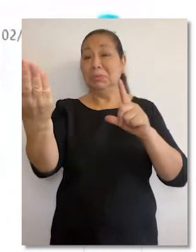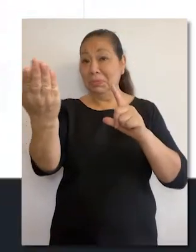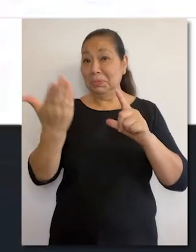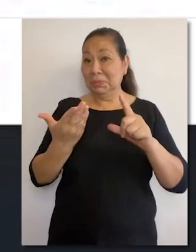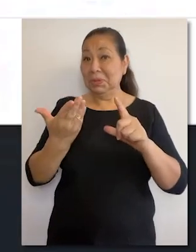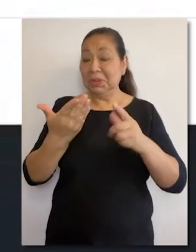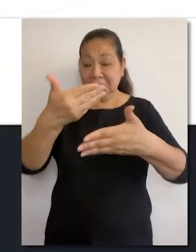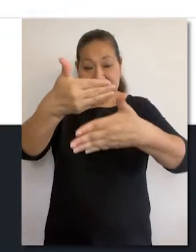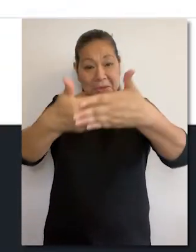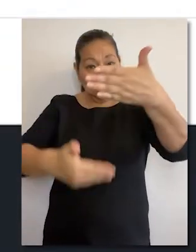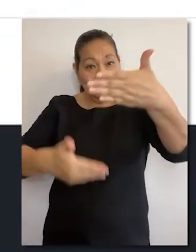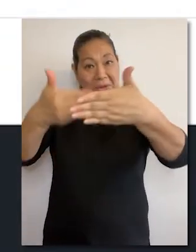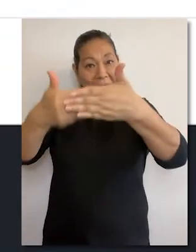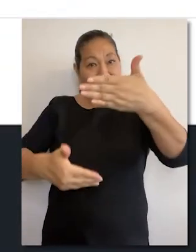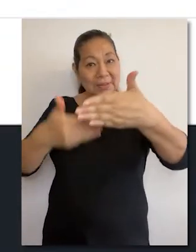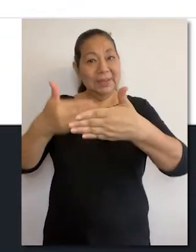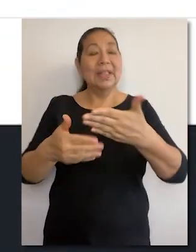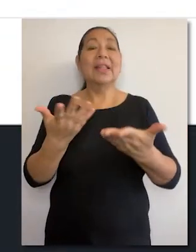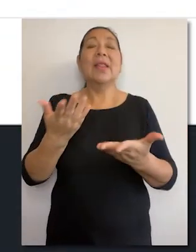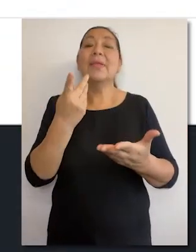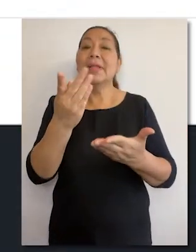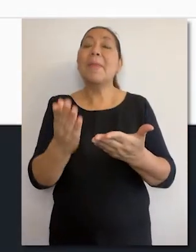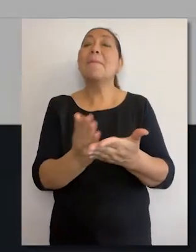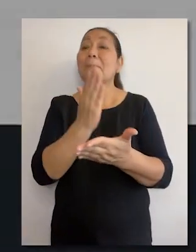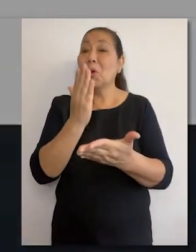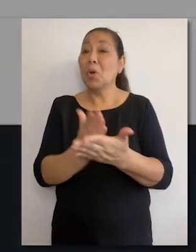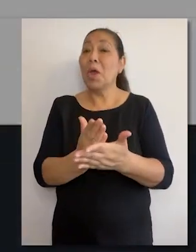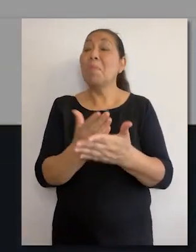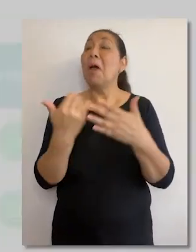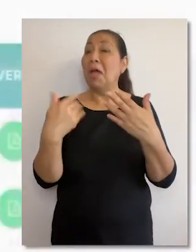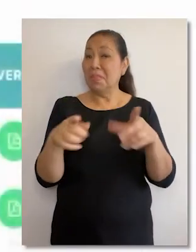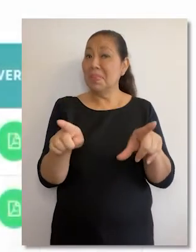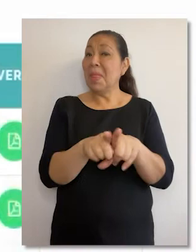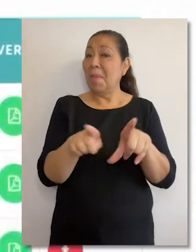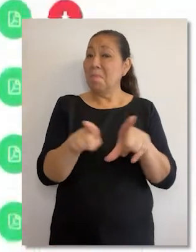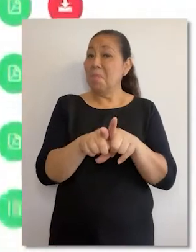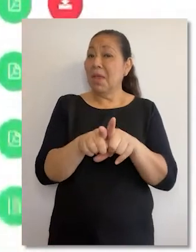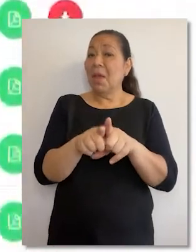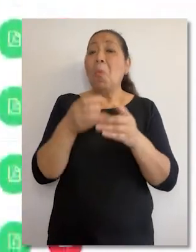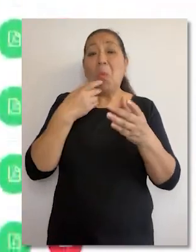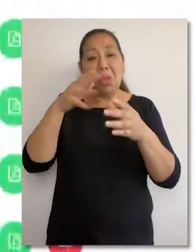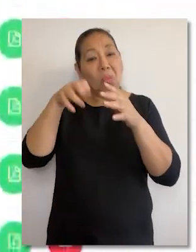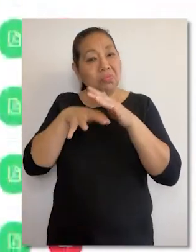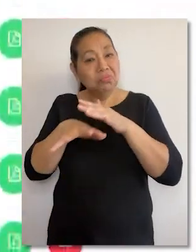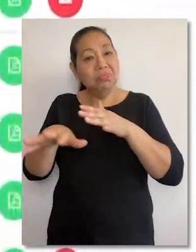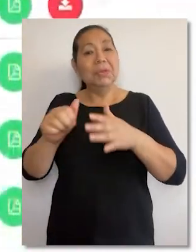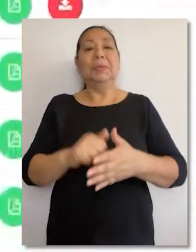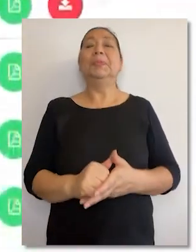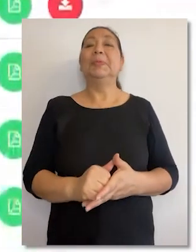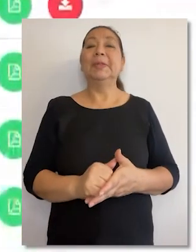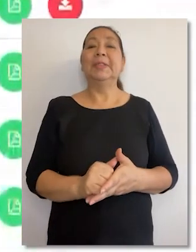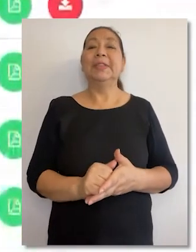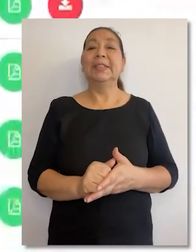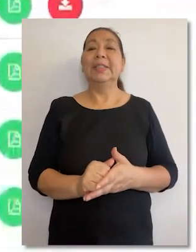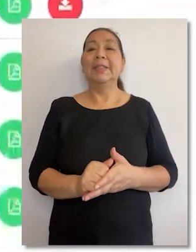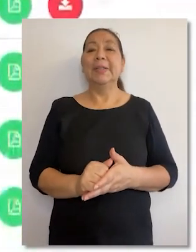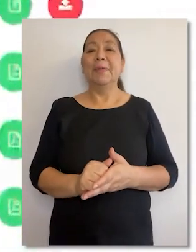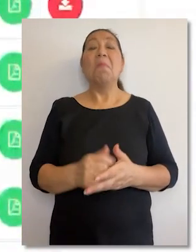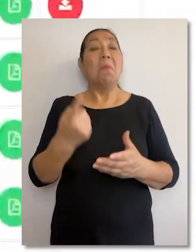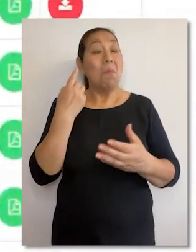el expediente solicitado y la lista de cuadernillos del referido caso, los cuales también podrán ser descargados.